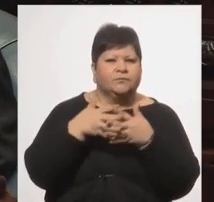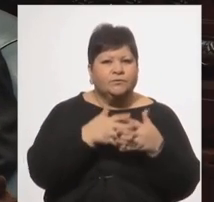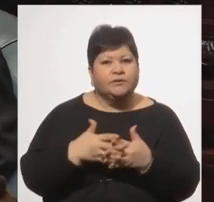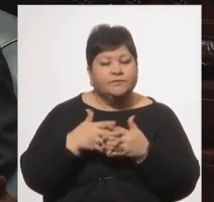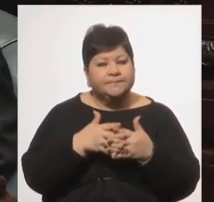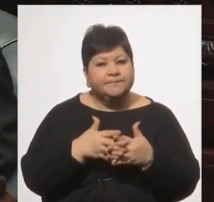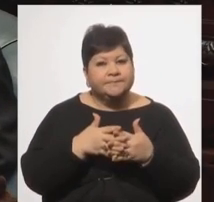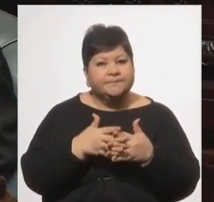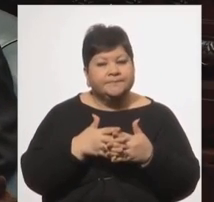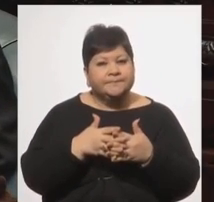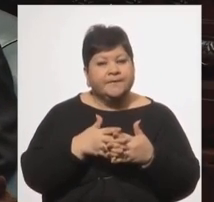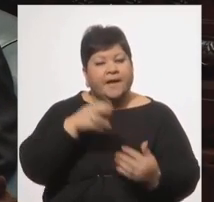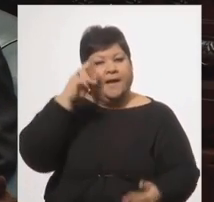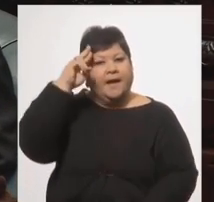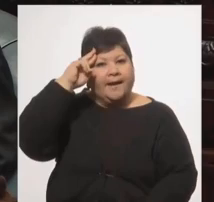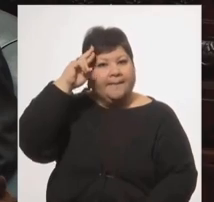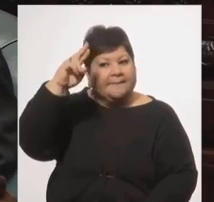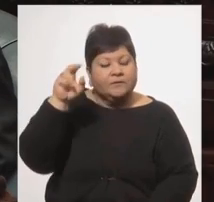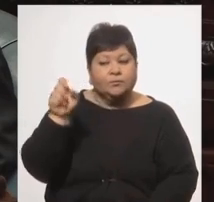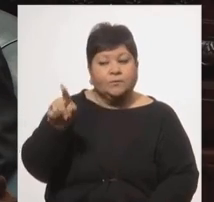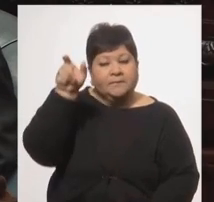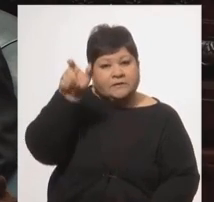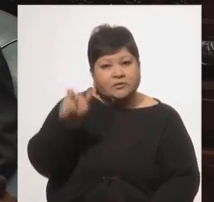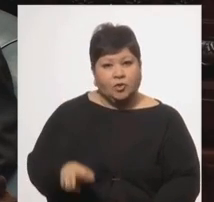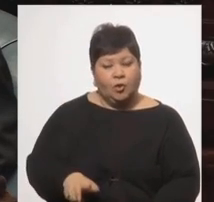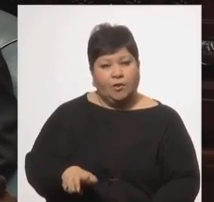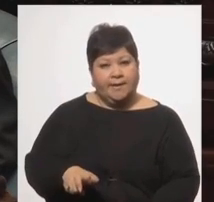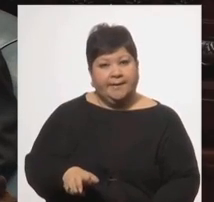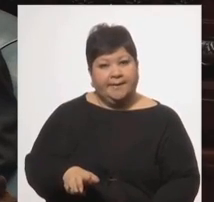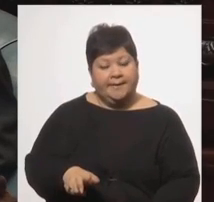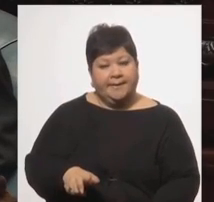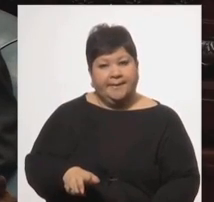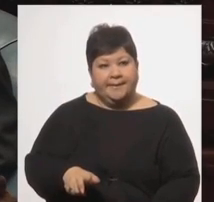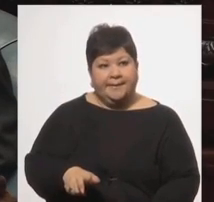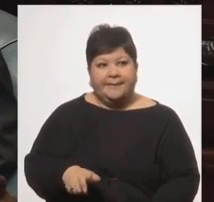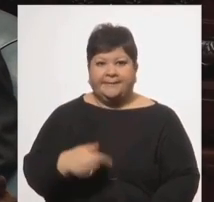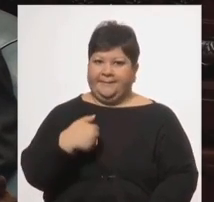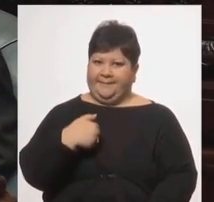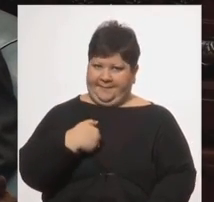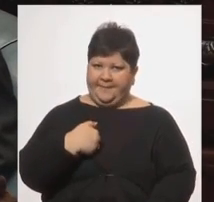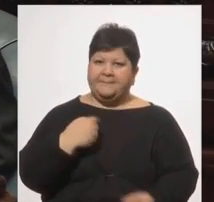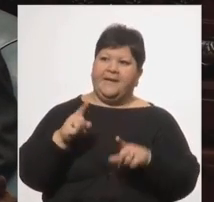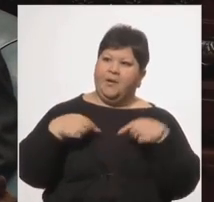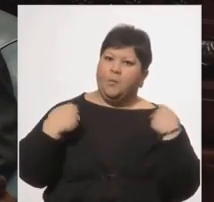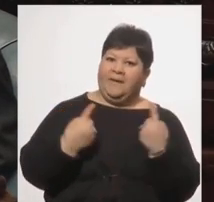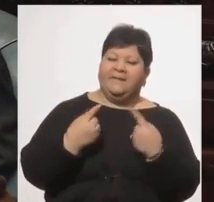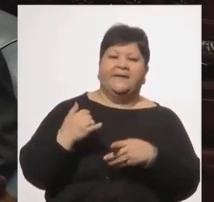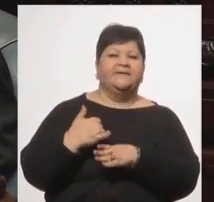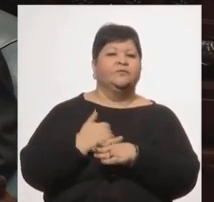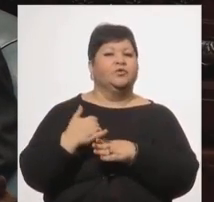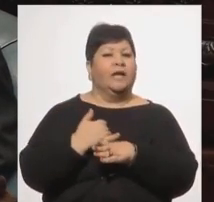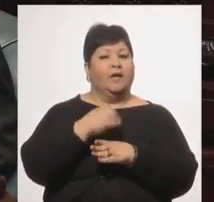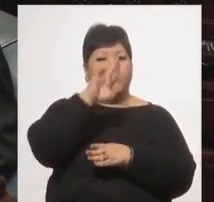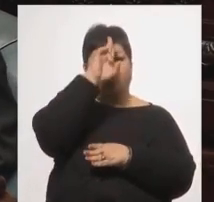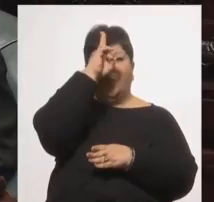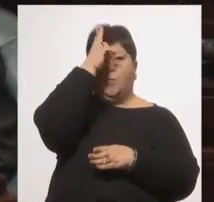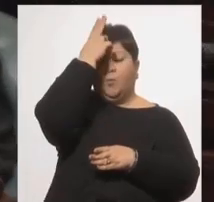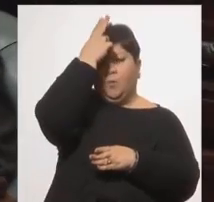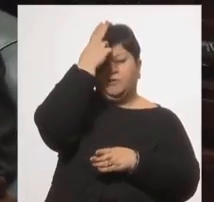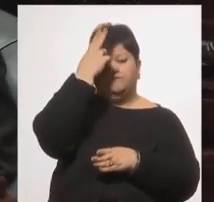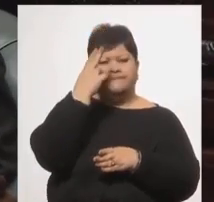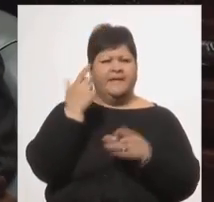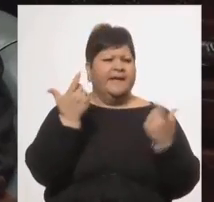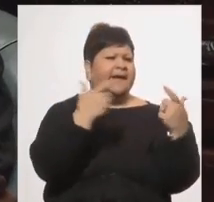El respeto hacia su persona es el respeto hacia nuestra institucionalidad ya sea en la reunión de